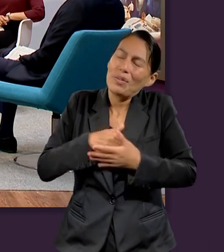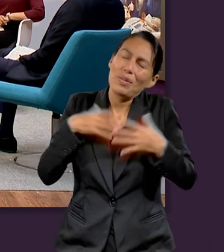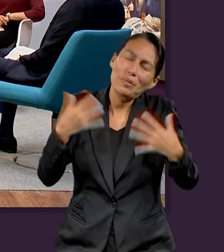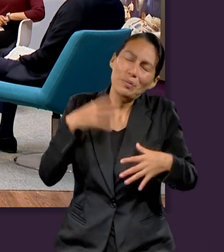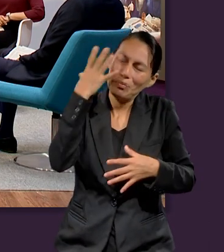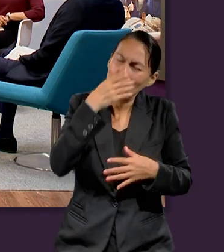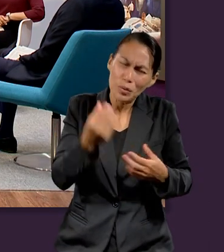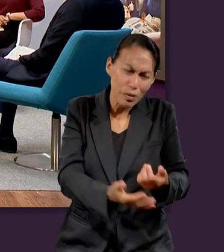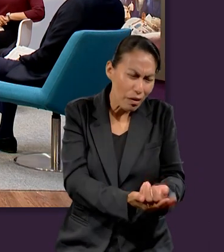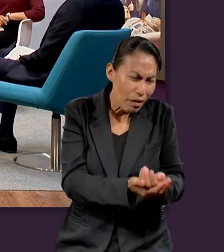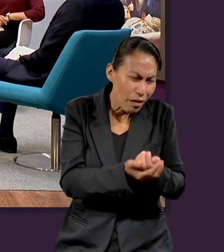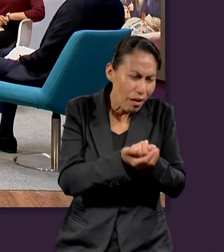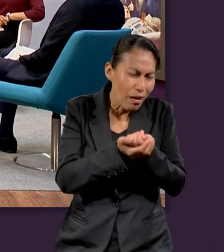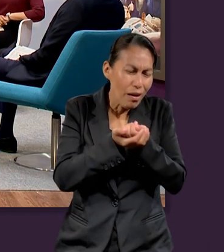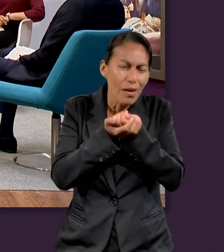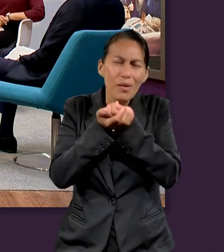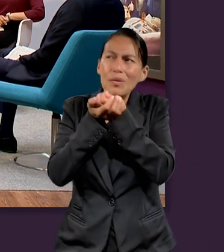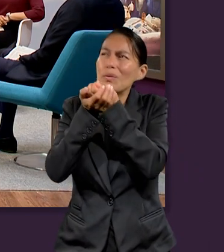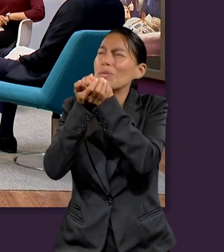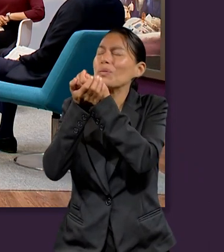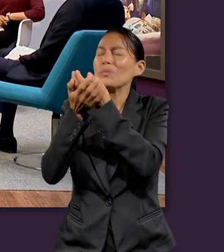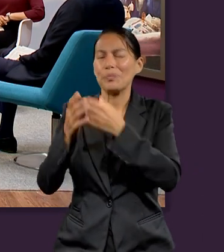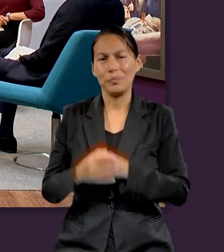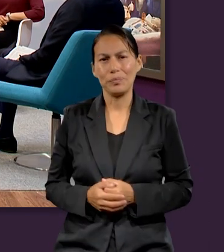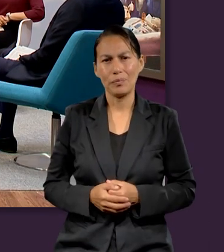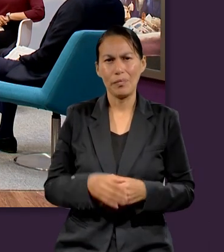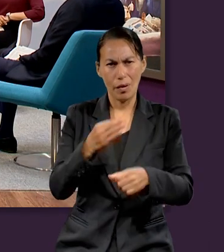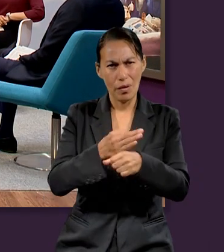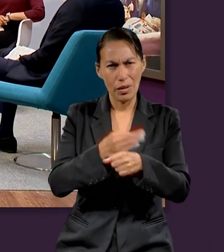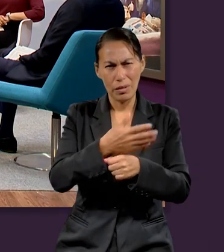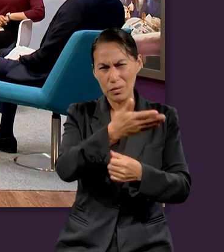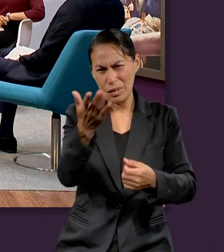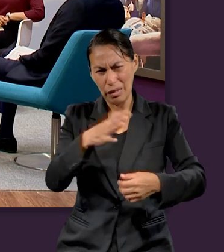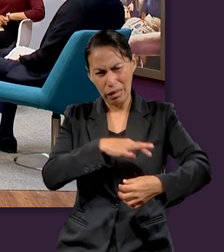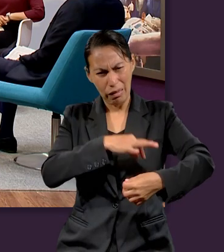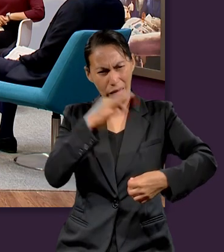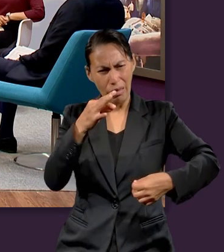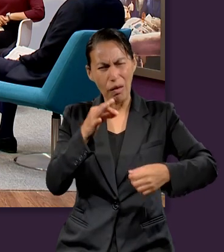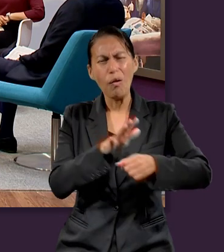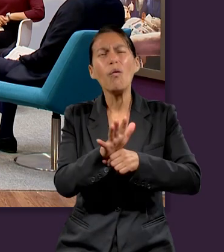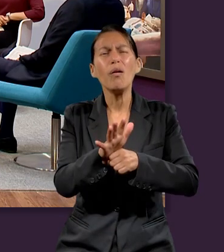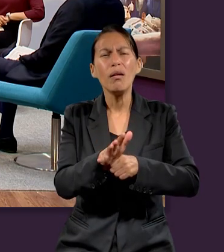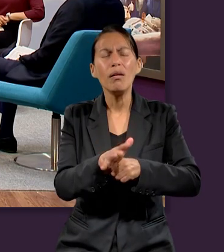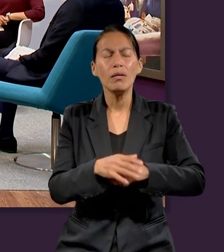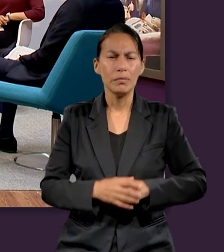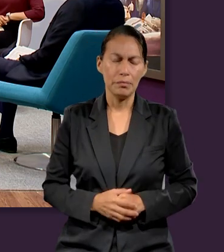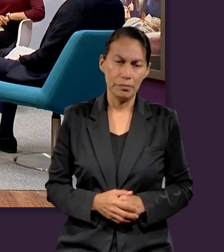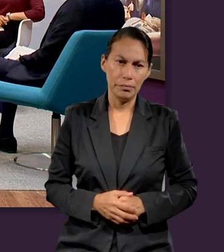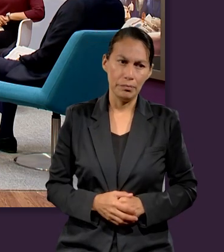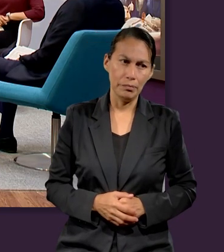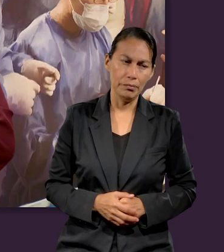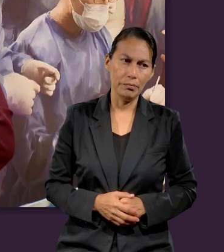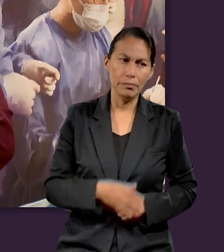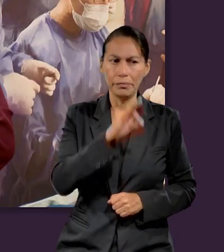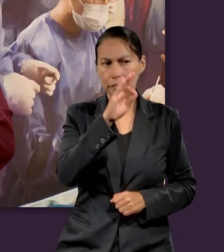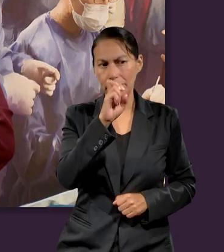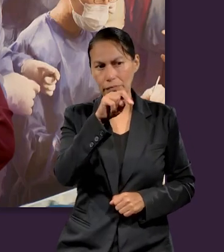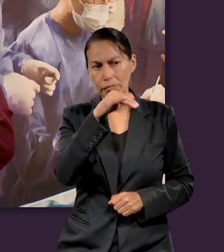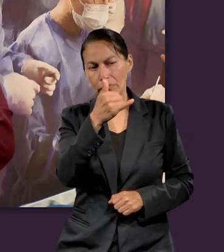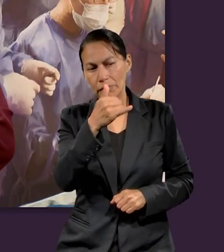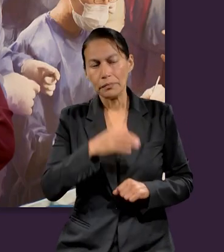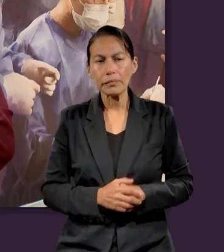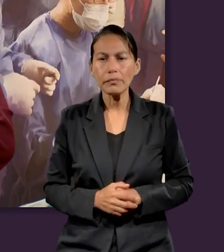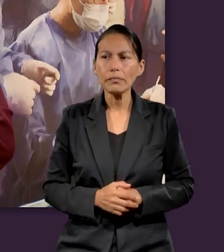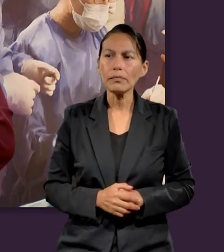Escuela Sabática y al recibir el llamado de adorar a Dios, ¿con qué se quedan? Quiero comenzar con Fanny. Bueno, Pastor,